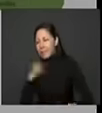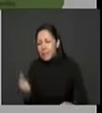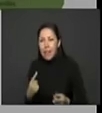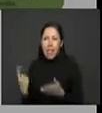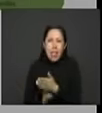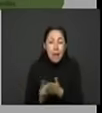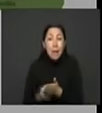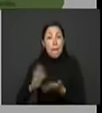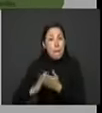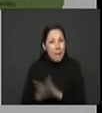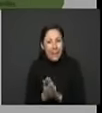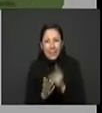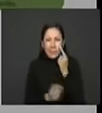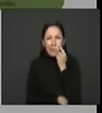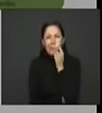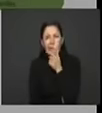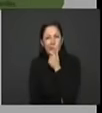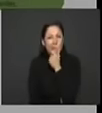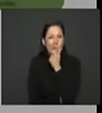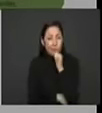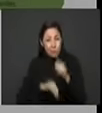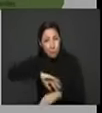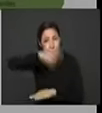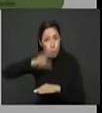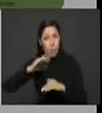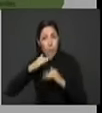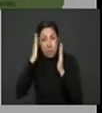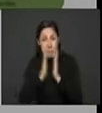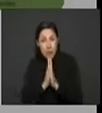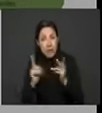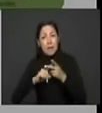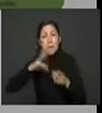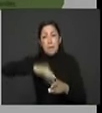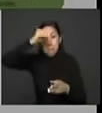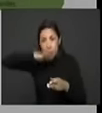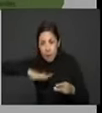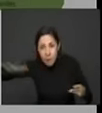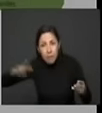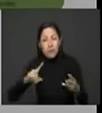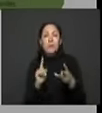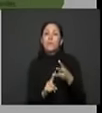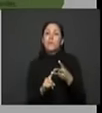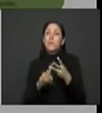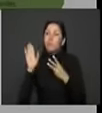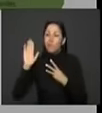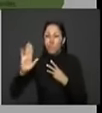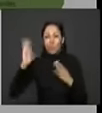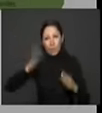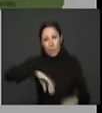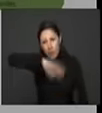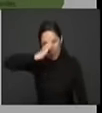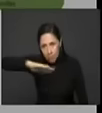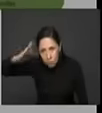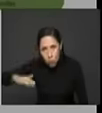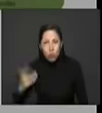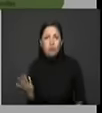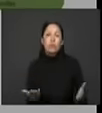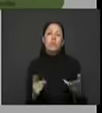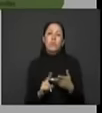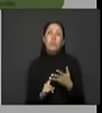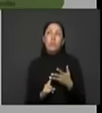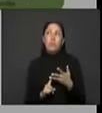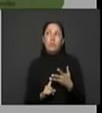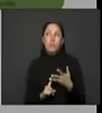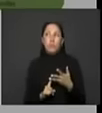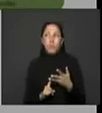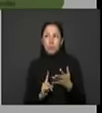De ver fórmulas de lo que hemos hecho en Montes de María, en el Magdalena Medio, en los últimos años en la gobernación de Antioquia con Preparémonos para